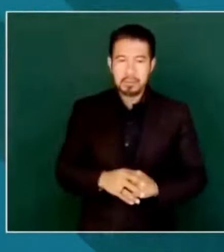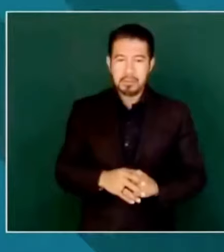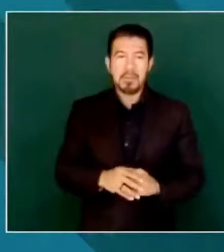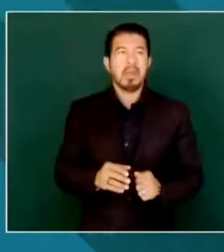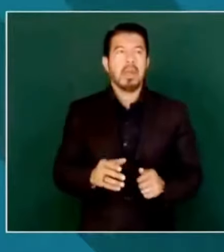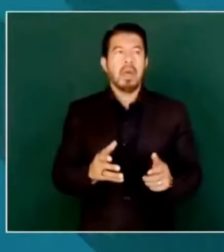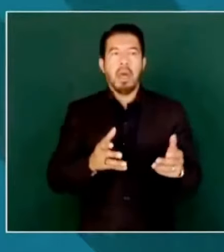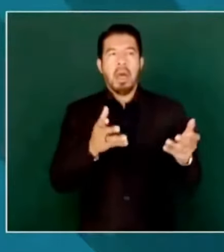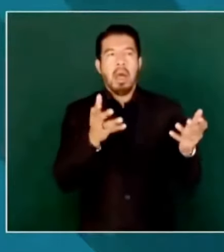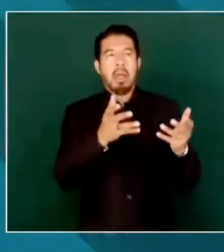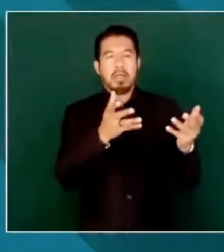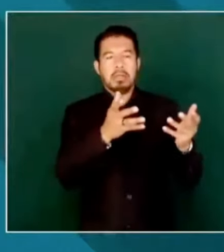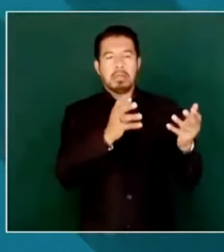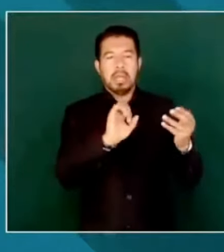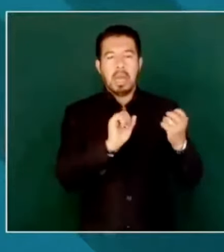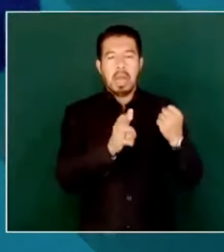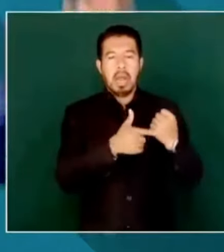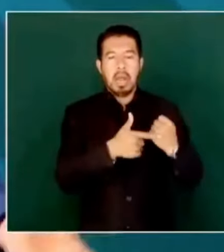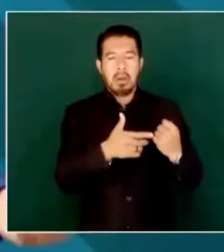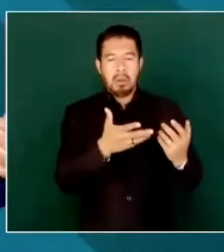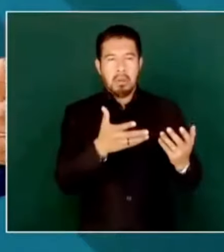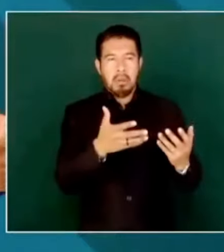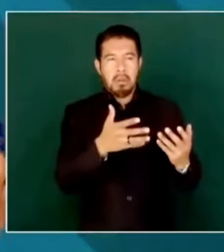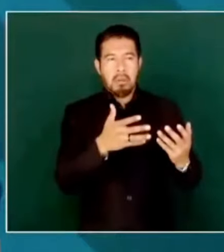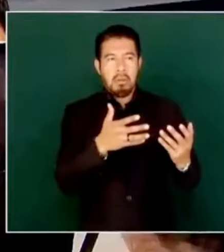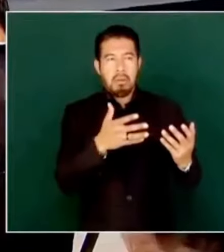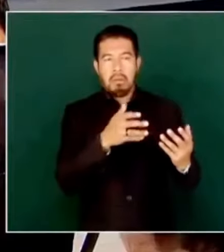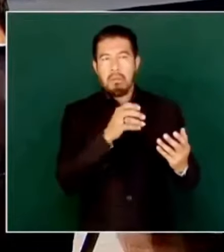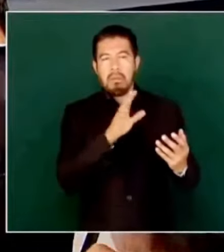así van a cambiar las cosas,